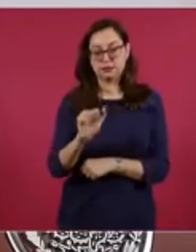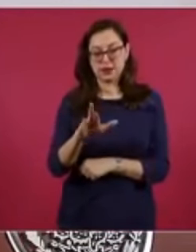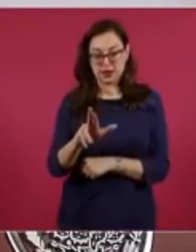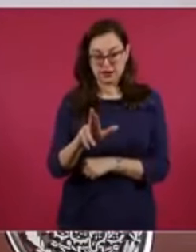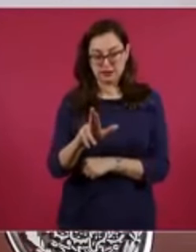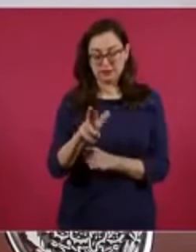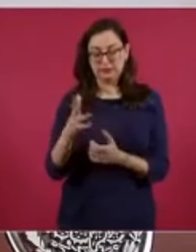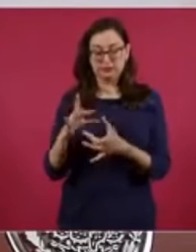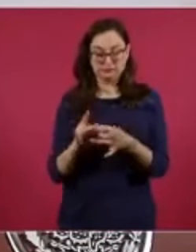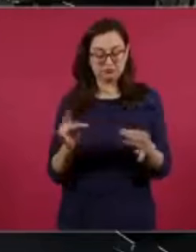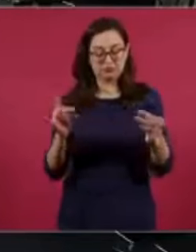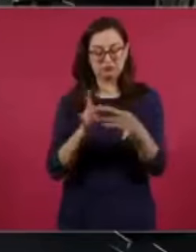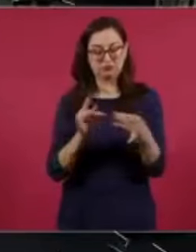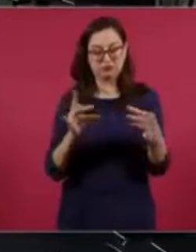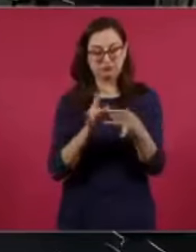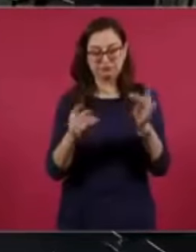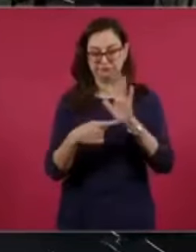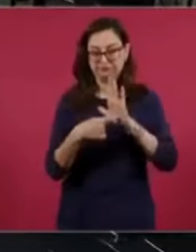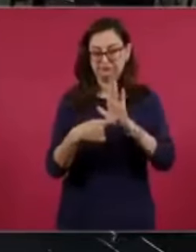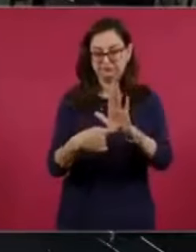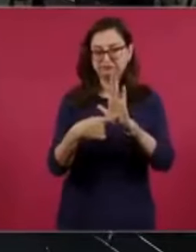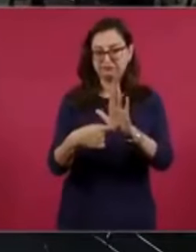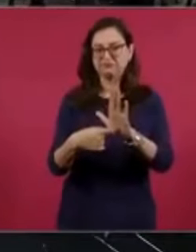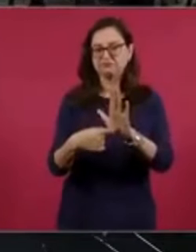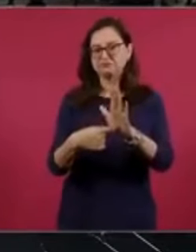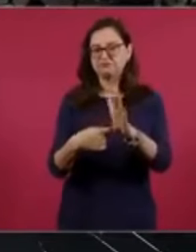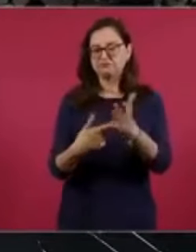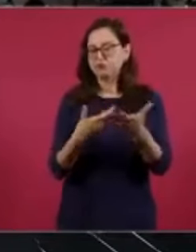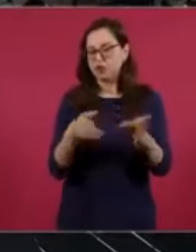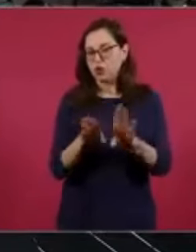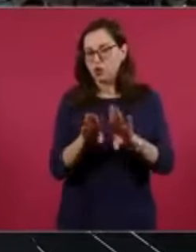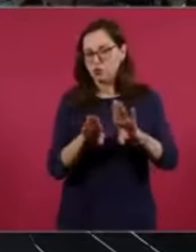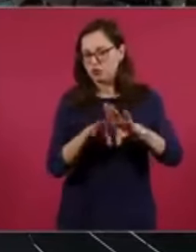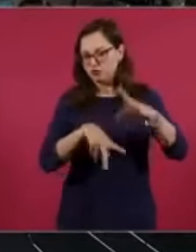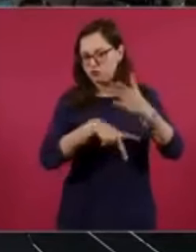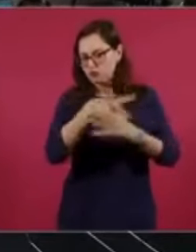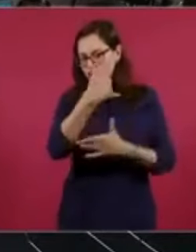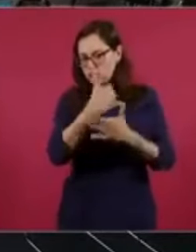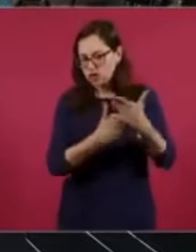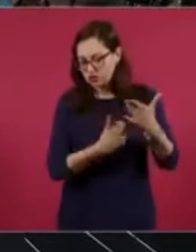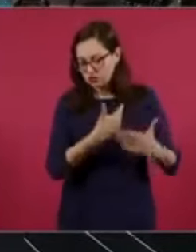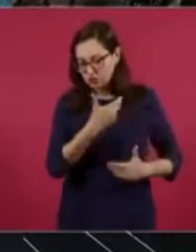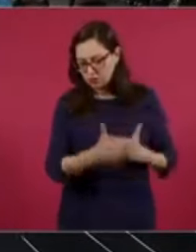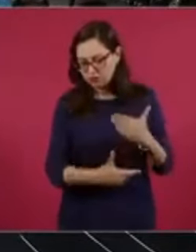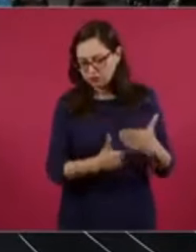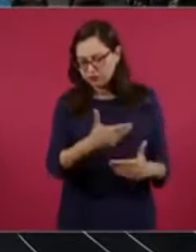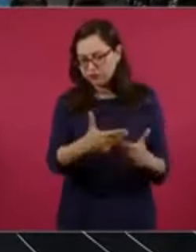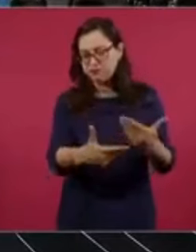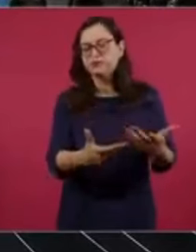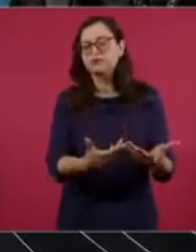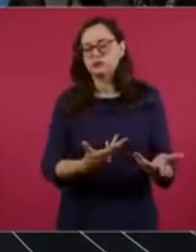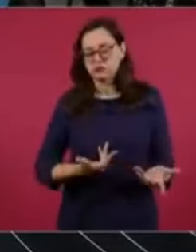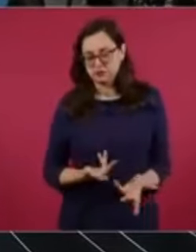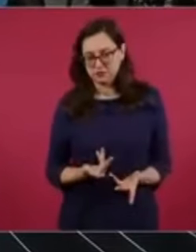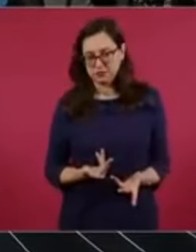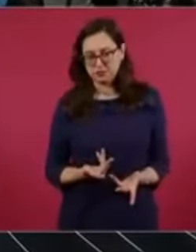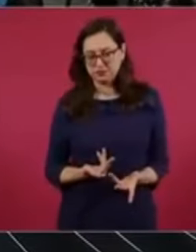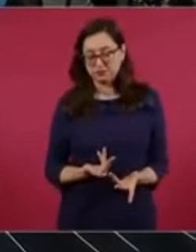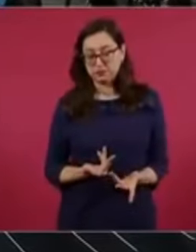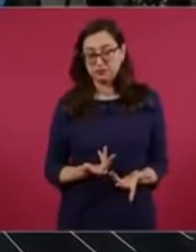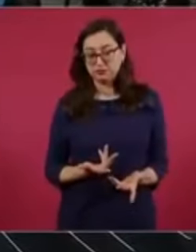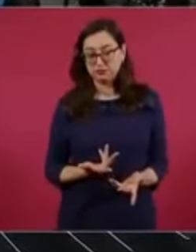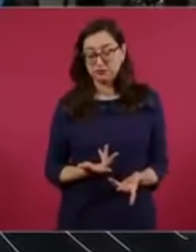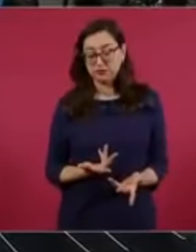sobre el avance que se